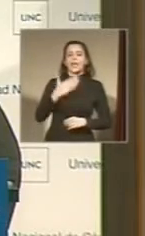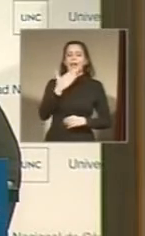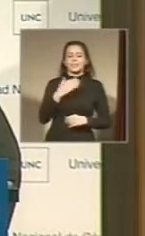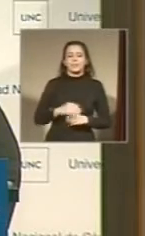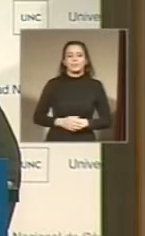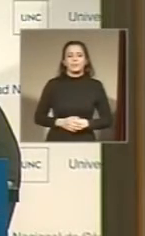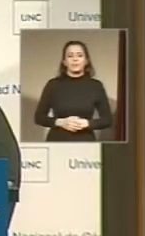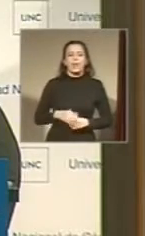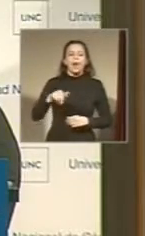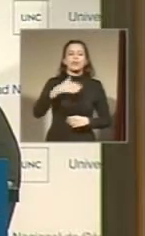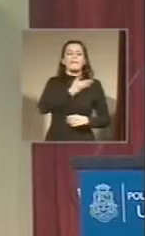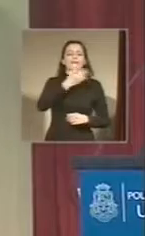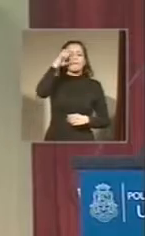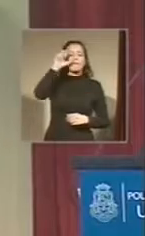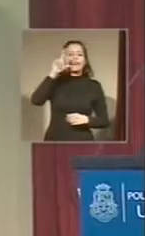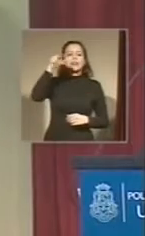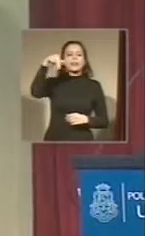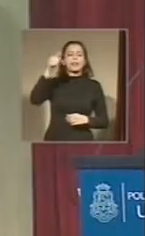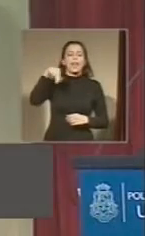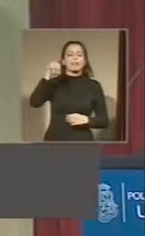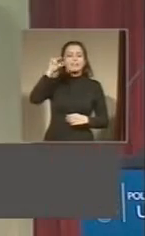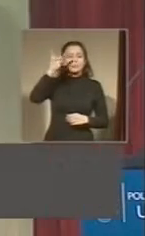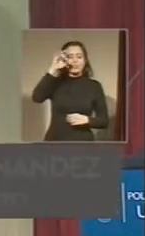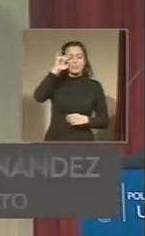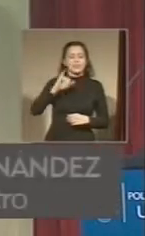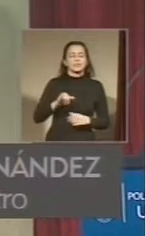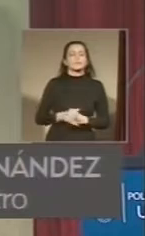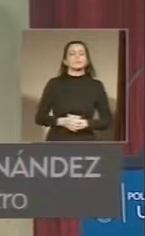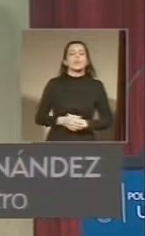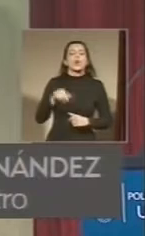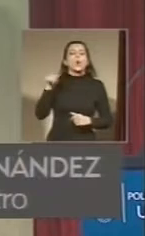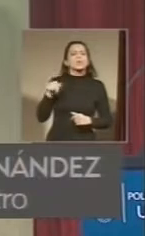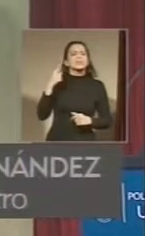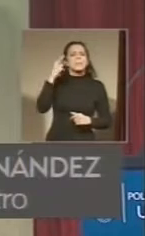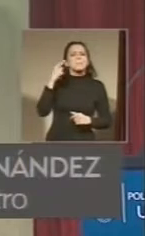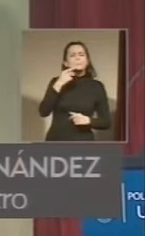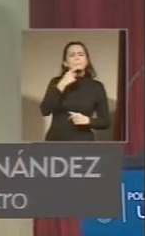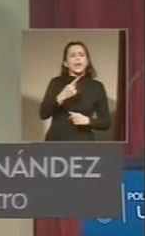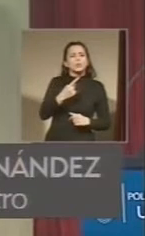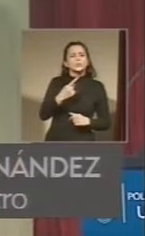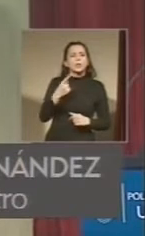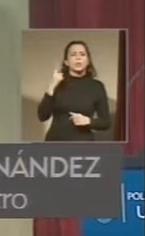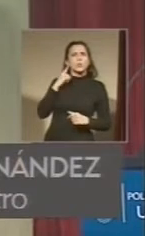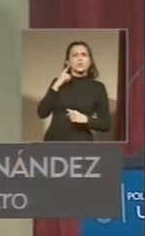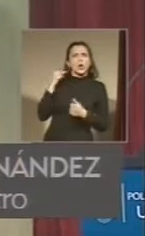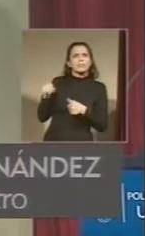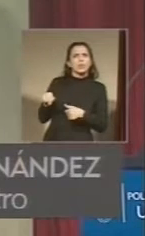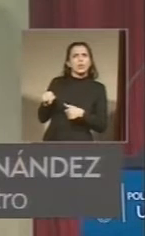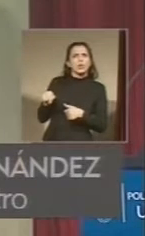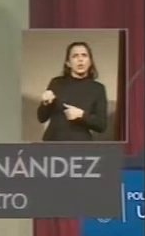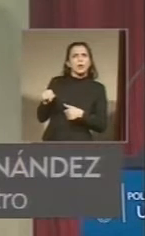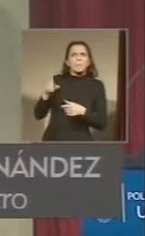Habla Eduardo Fernández. Uno se pregunta cuando escucho esto, ¿por qué no a los otros? Nosotros